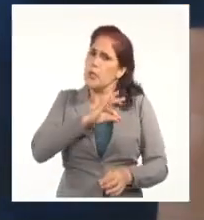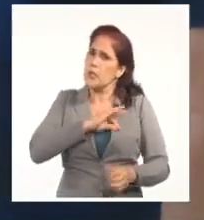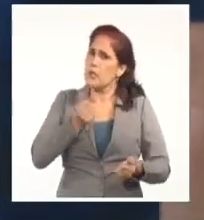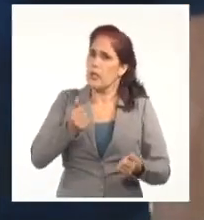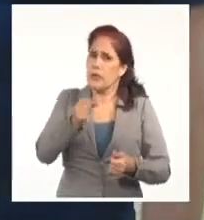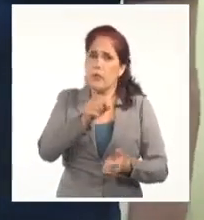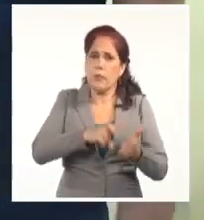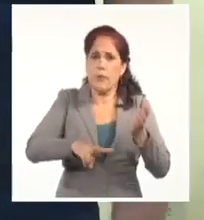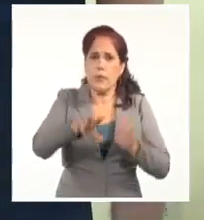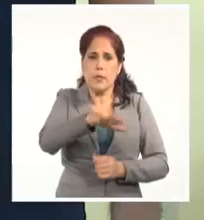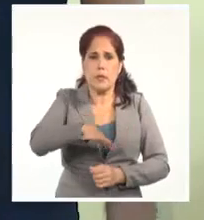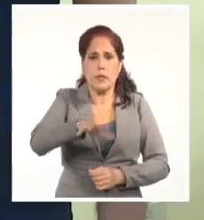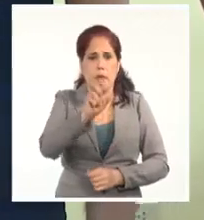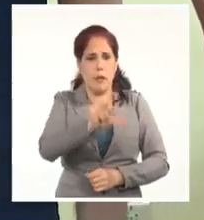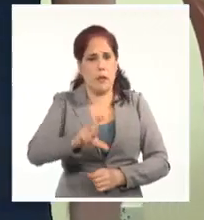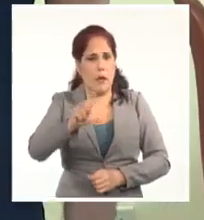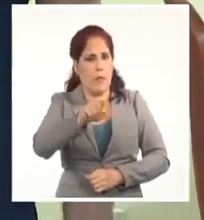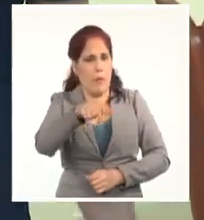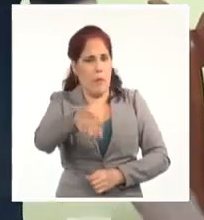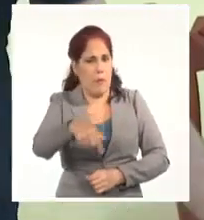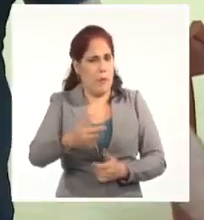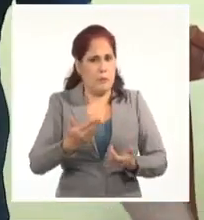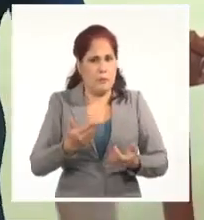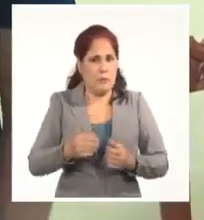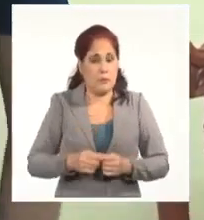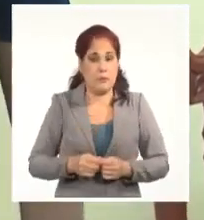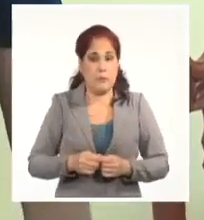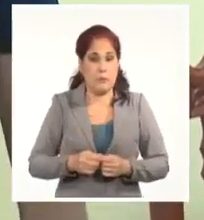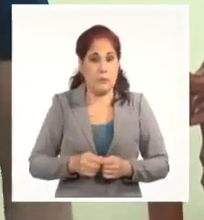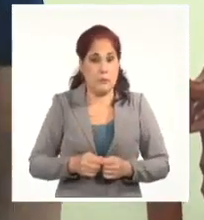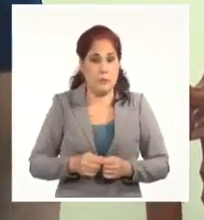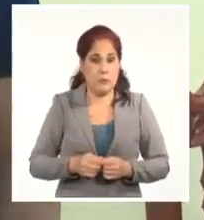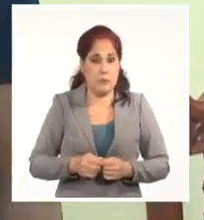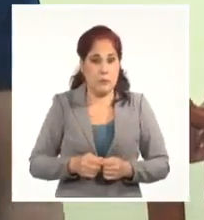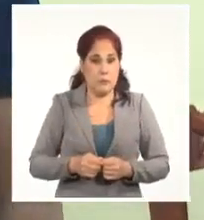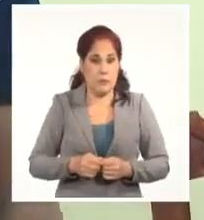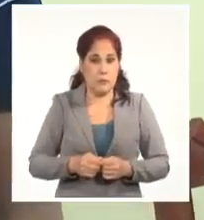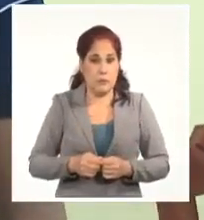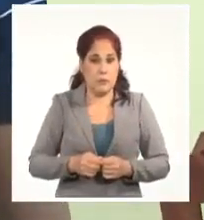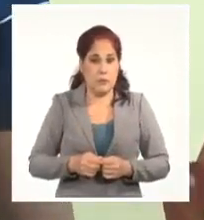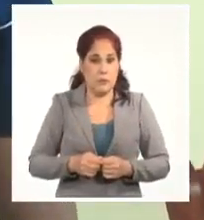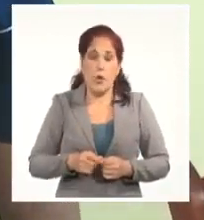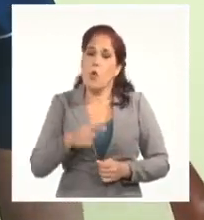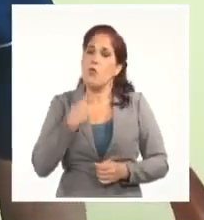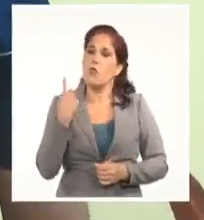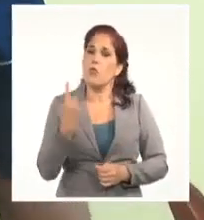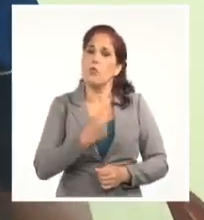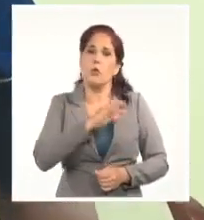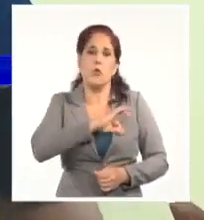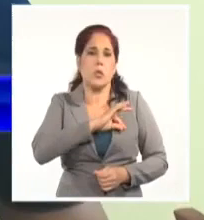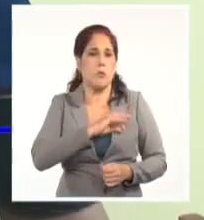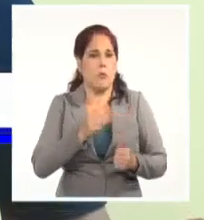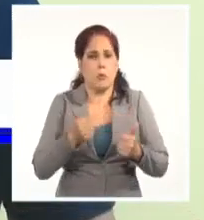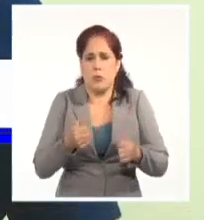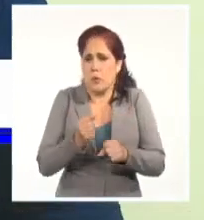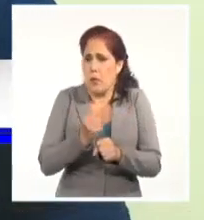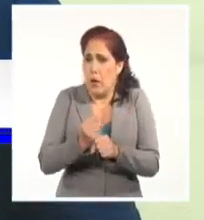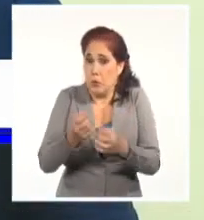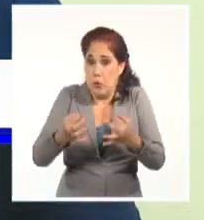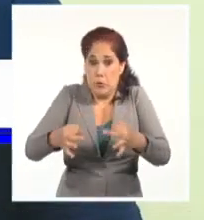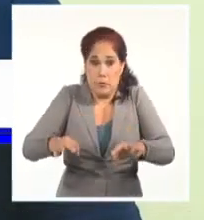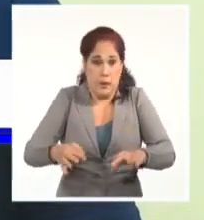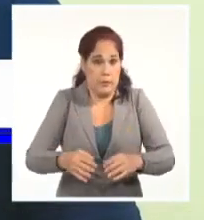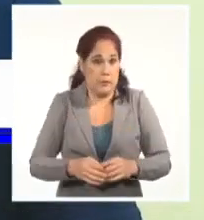territorio en este momento? Bueno, hoy en Camagüey estamos trabajando normalmente